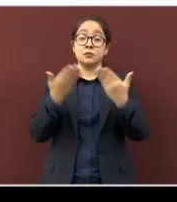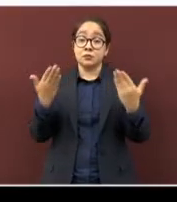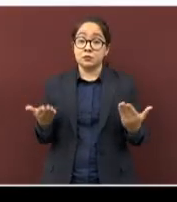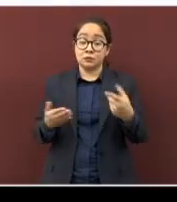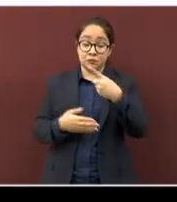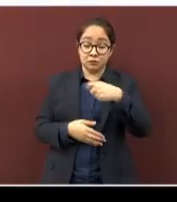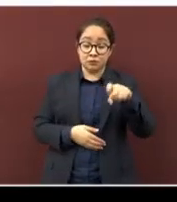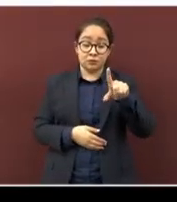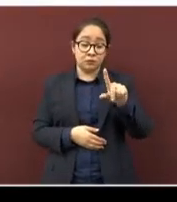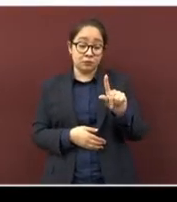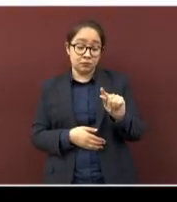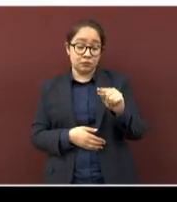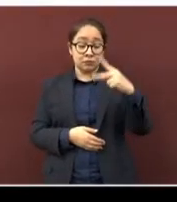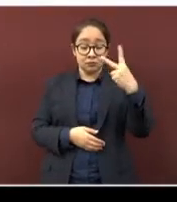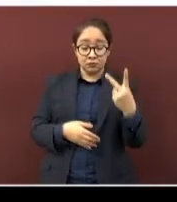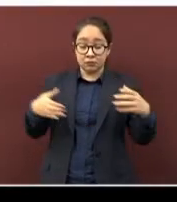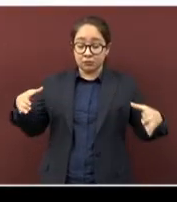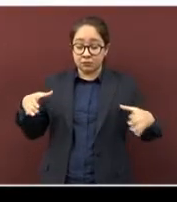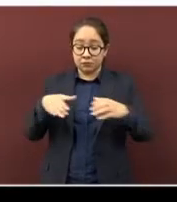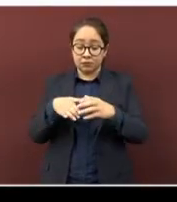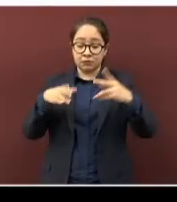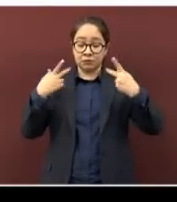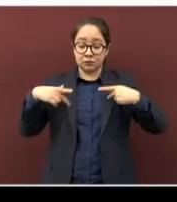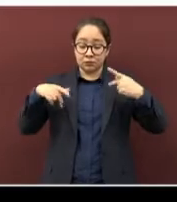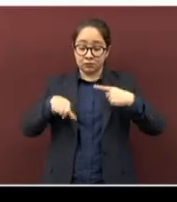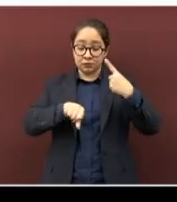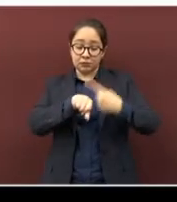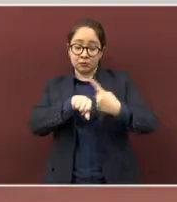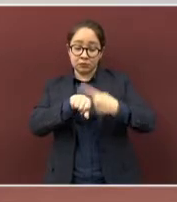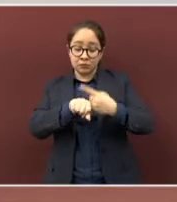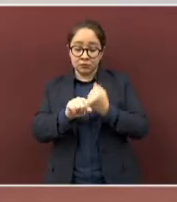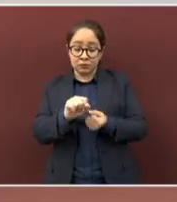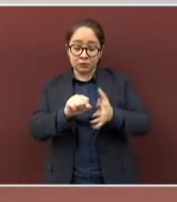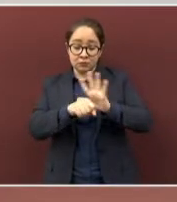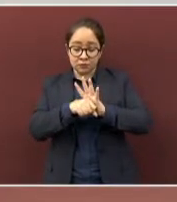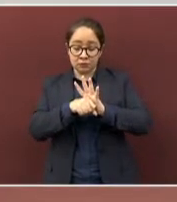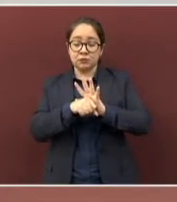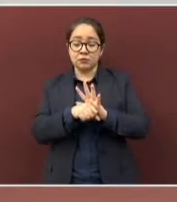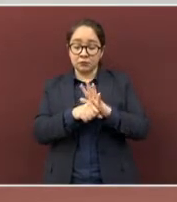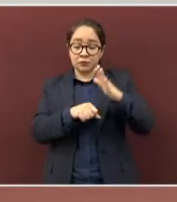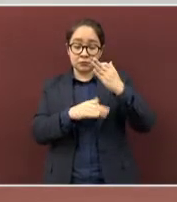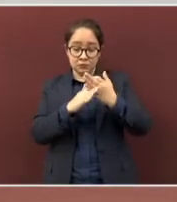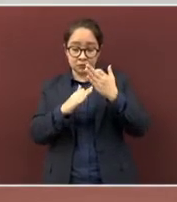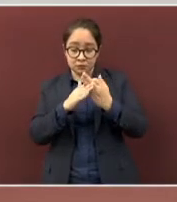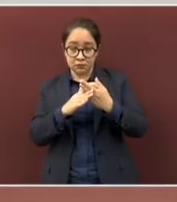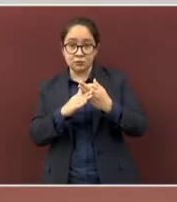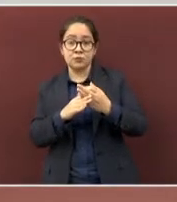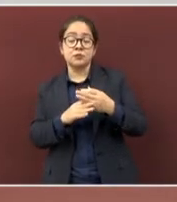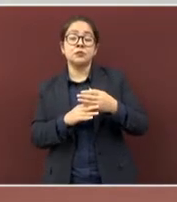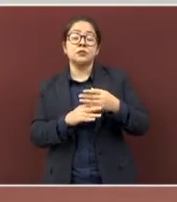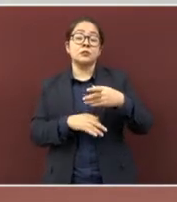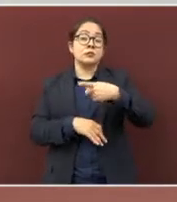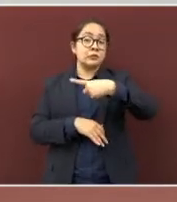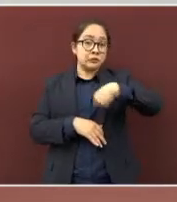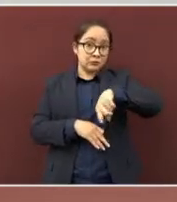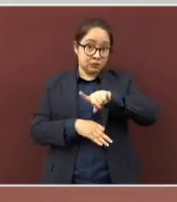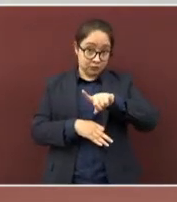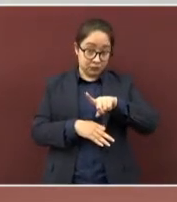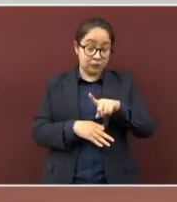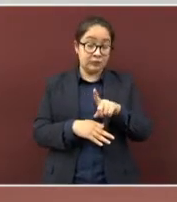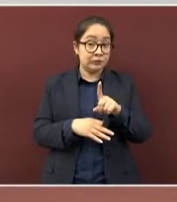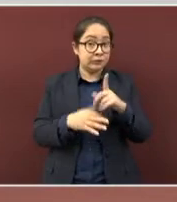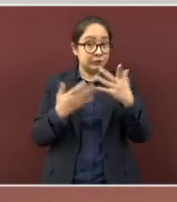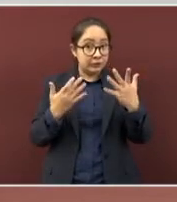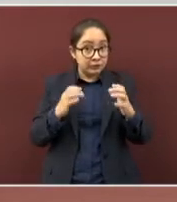representan a los pacientes considerados actuales. Y reitero, es muy importante